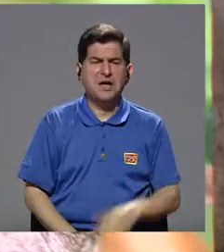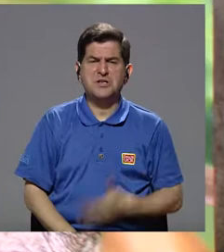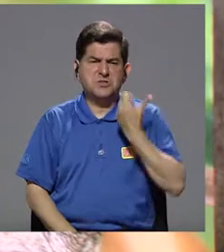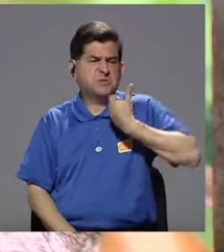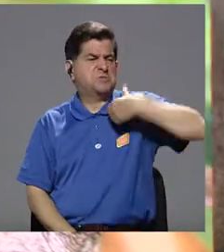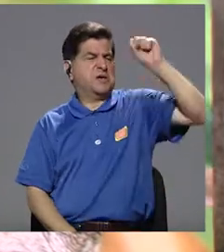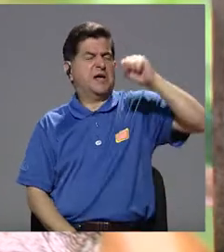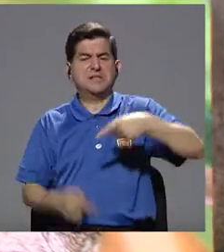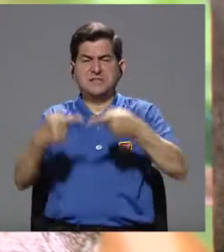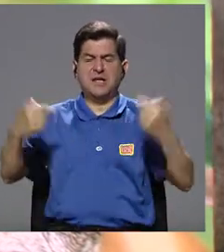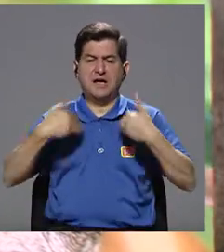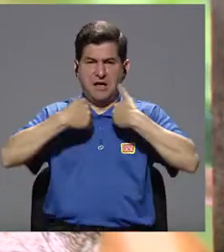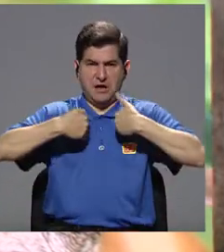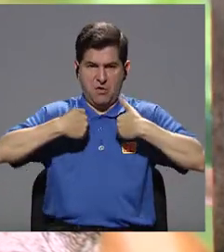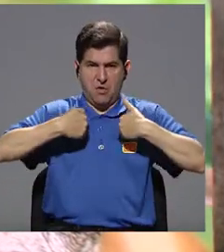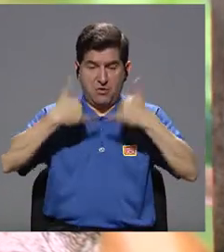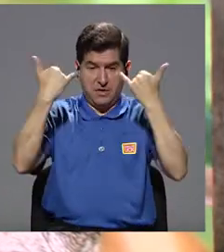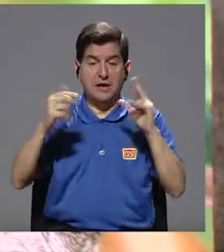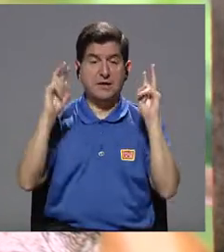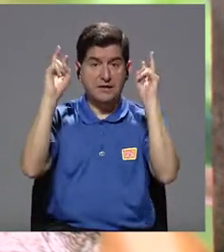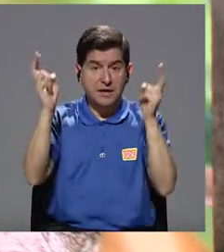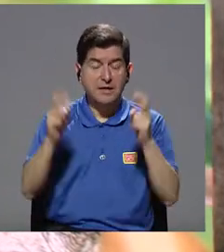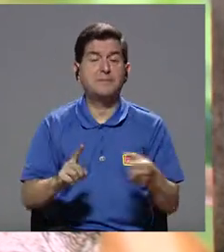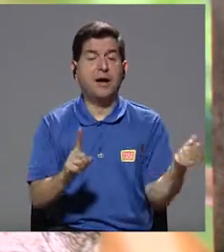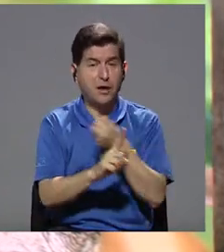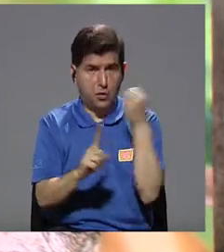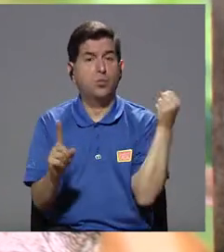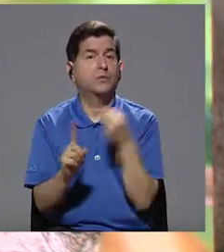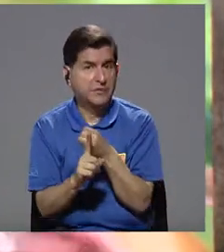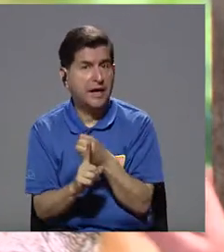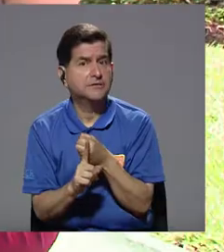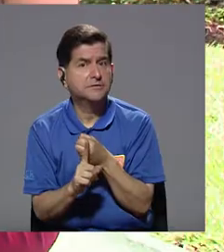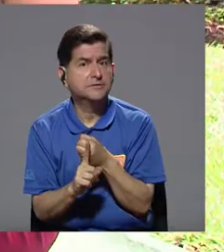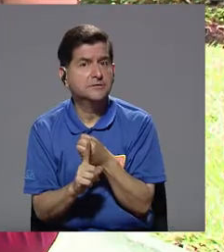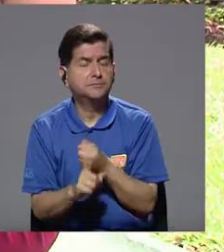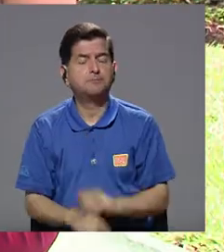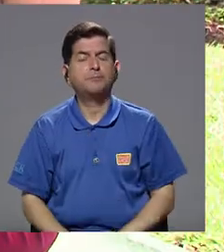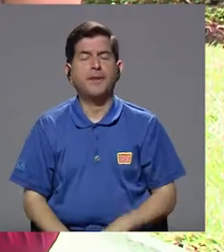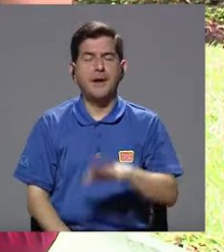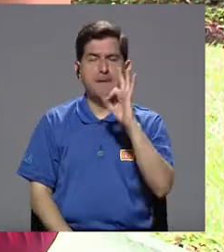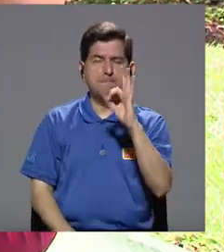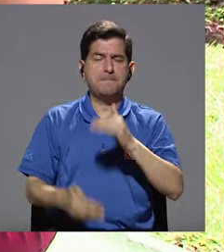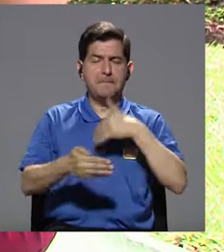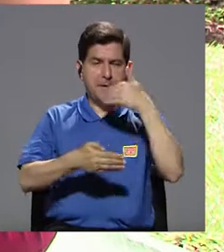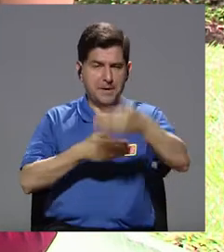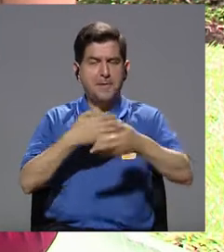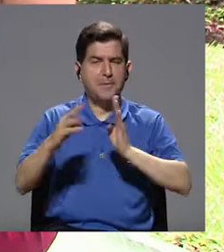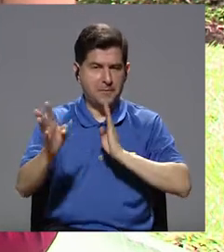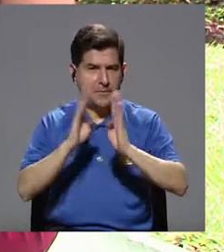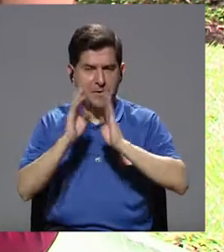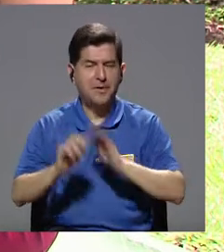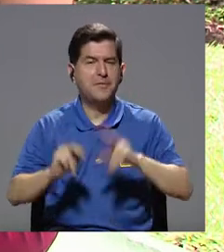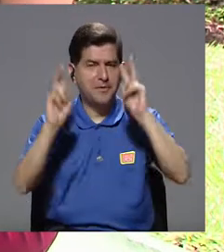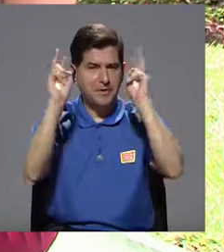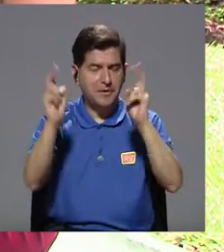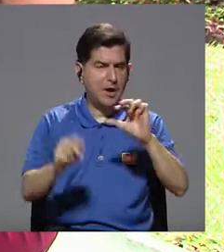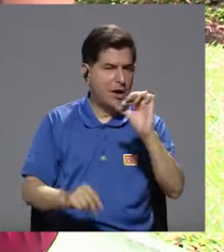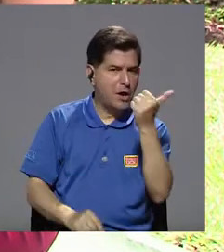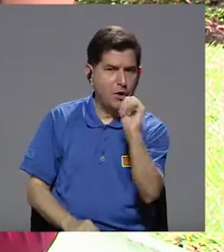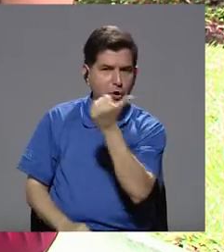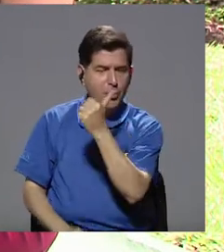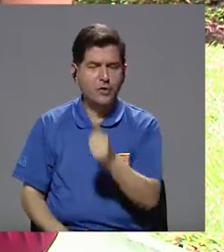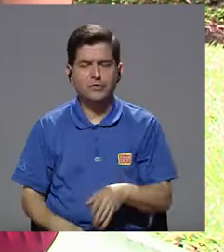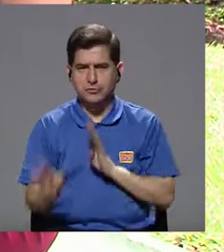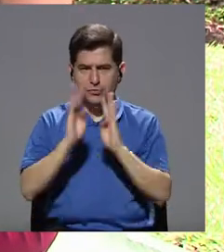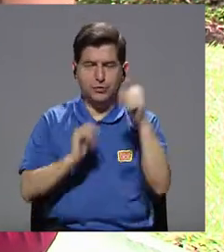el animal, entonces ahí ya estaríamos hablando del tema de crueldad. Ok, bueno, si quiere, ahorita hablamos un poquito más de ese tema y de los otros